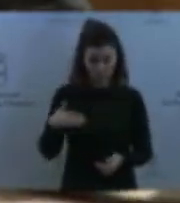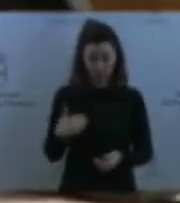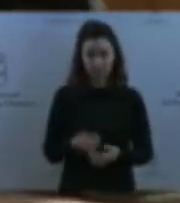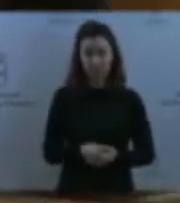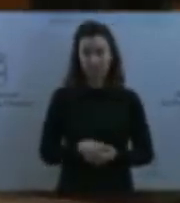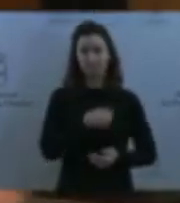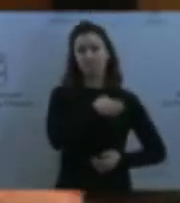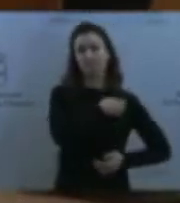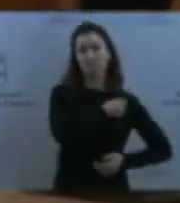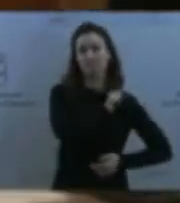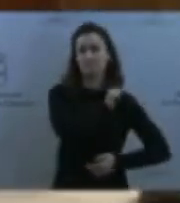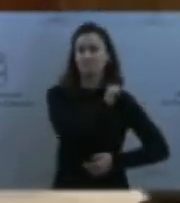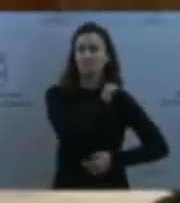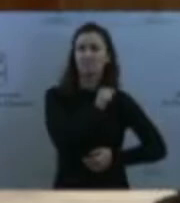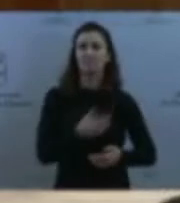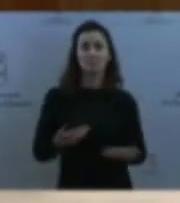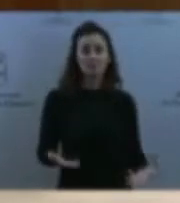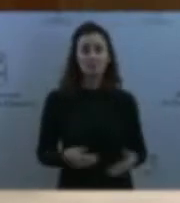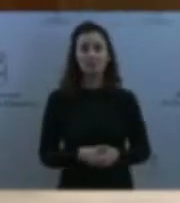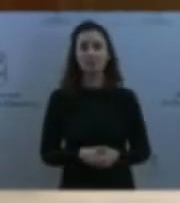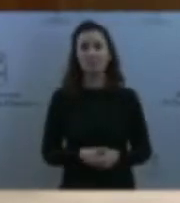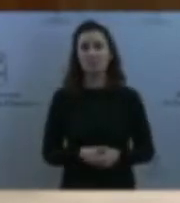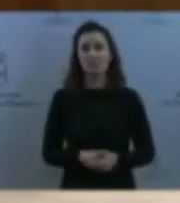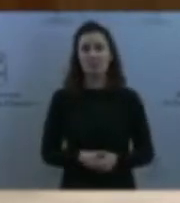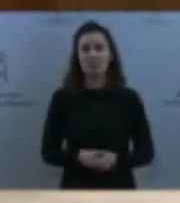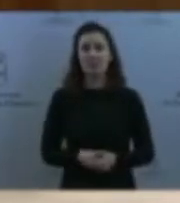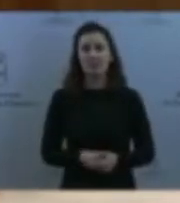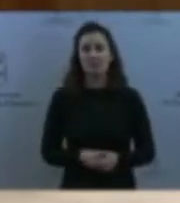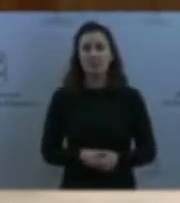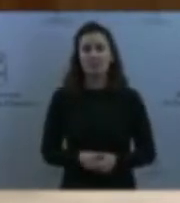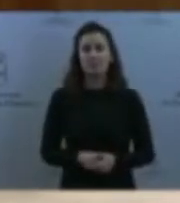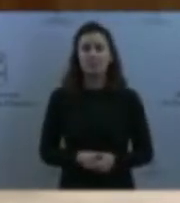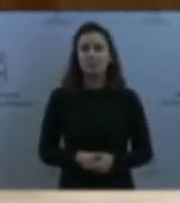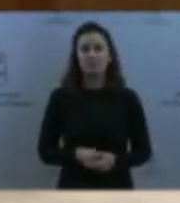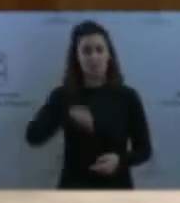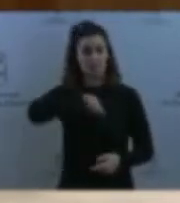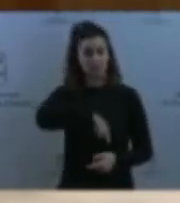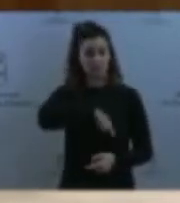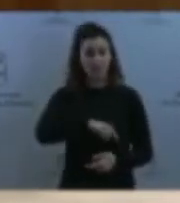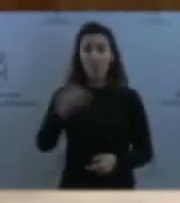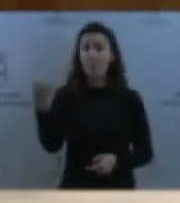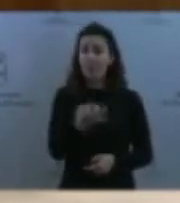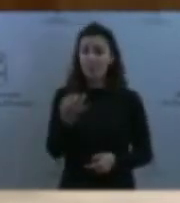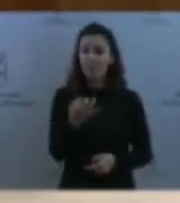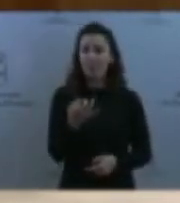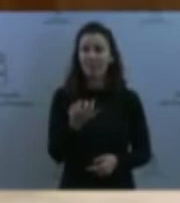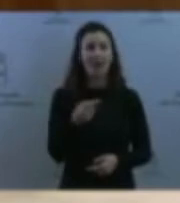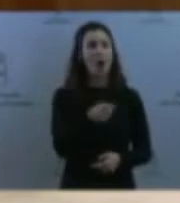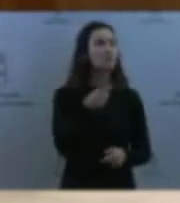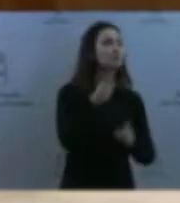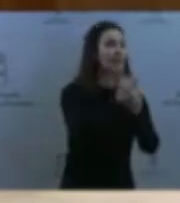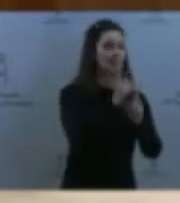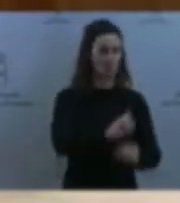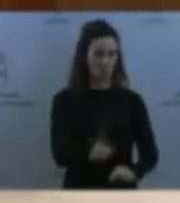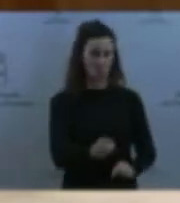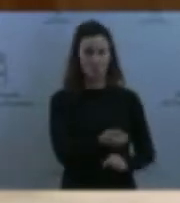también una invitación a tomar conciencia, no exclusivamente a usted, por supuesto, sino a la sociedad, de una realidad que,